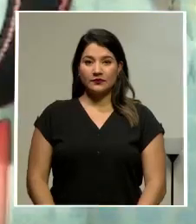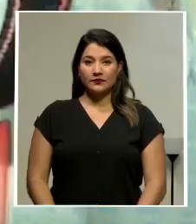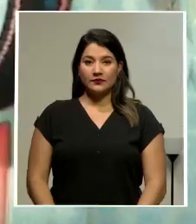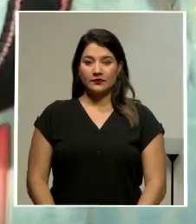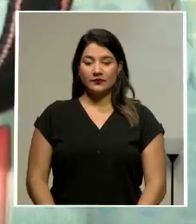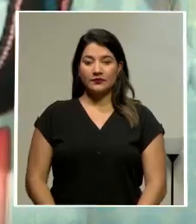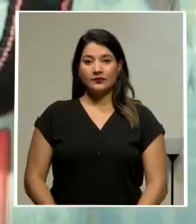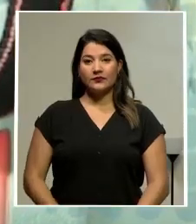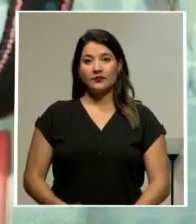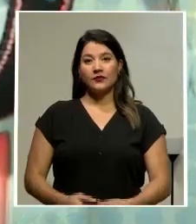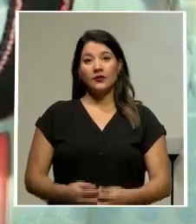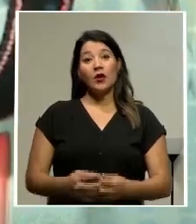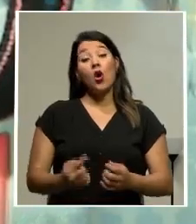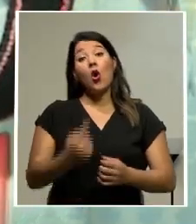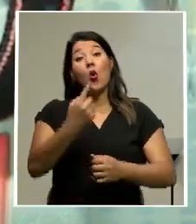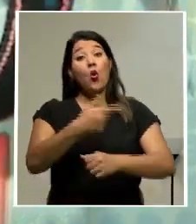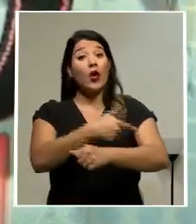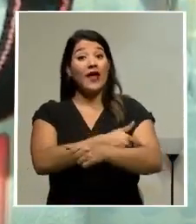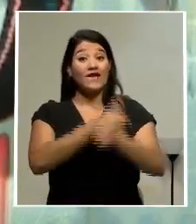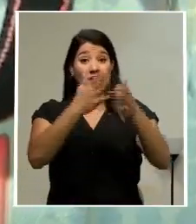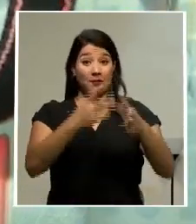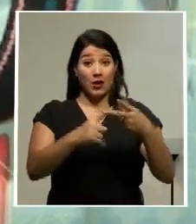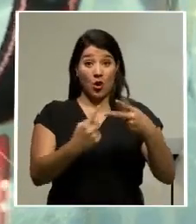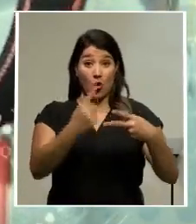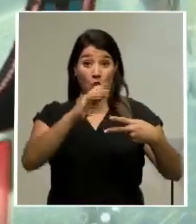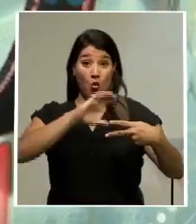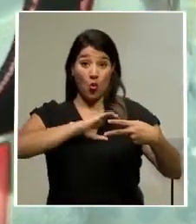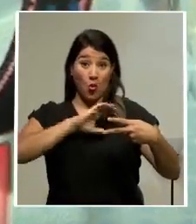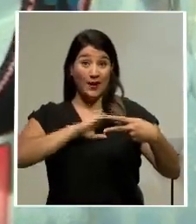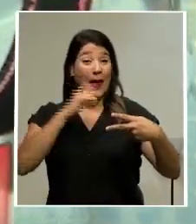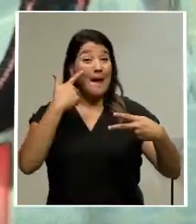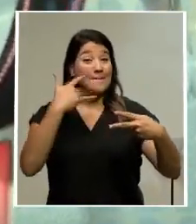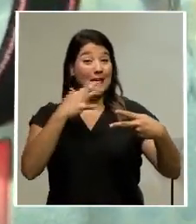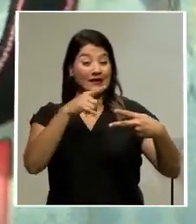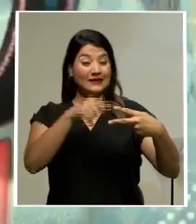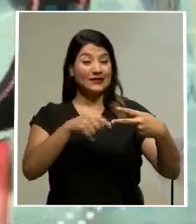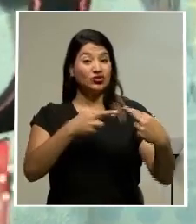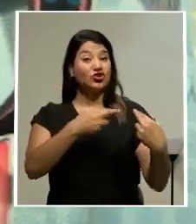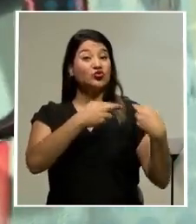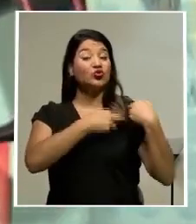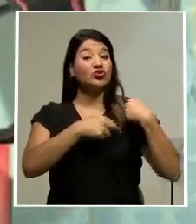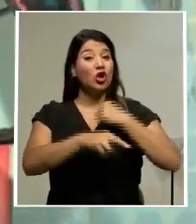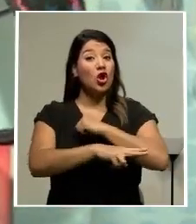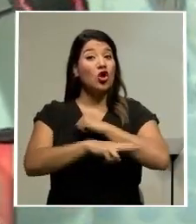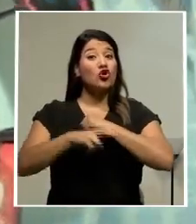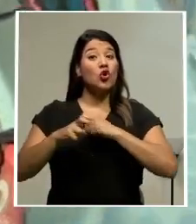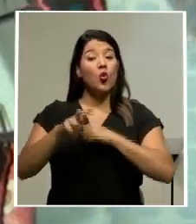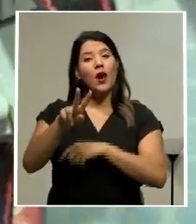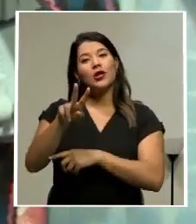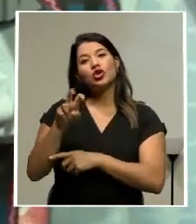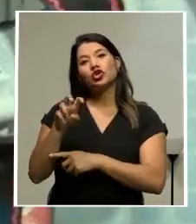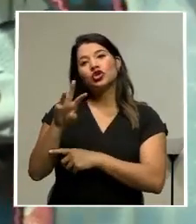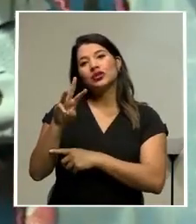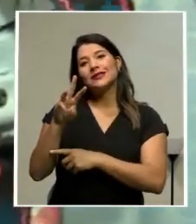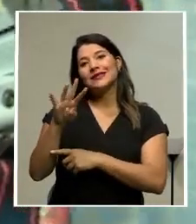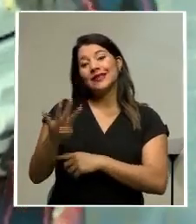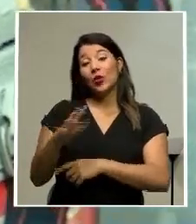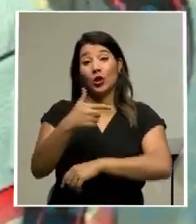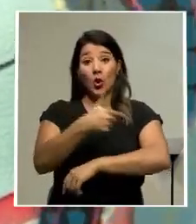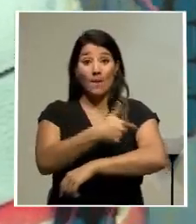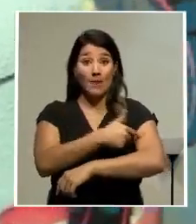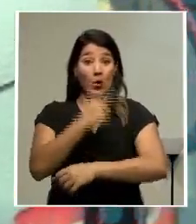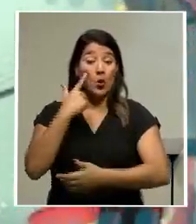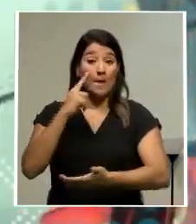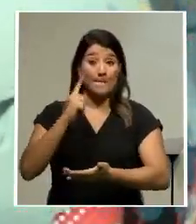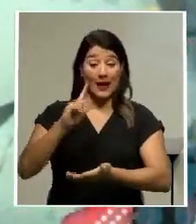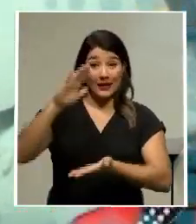Un auxiliar de enfermería y un guarda de seguridad figuran como los presuntos responsables de hurtar 264 dosis de la